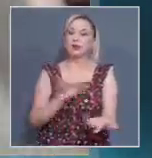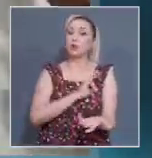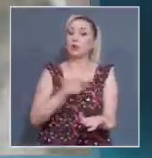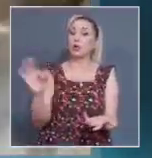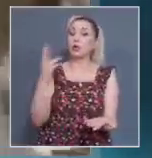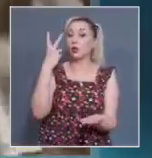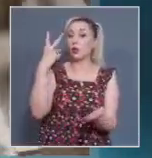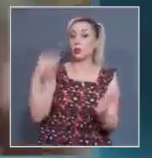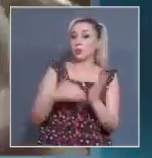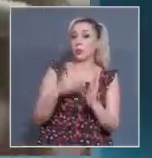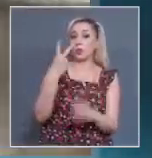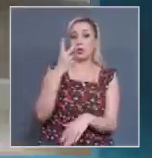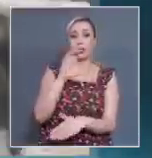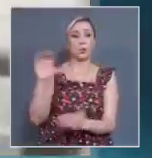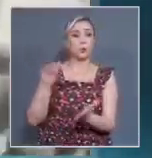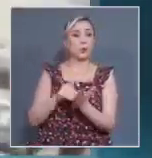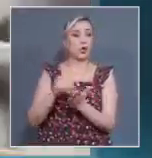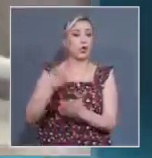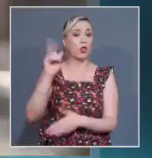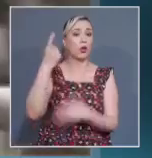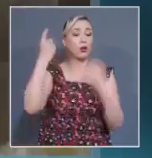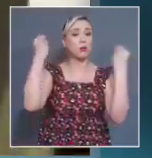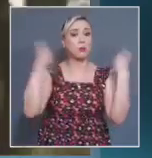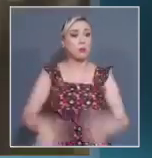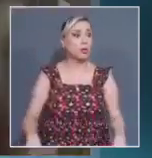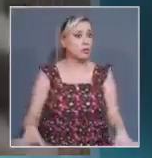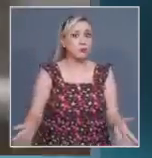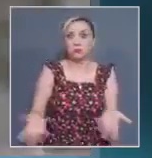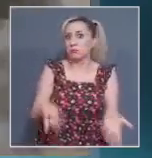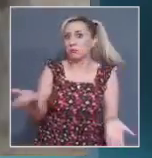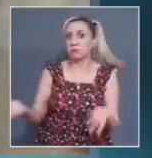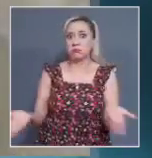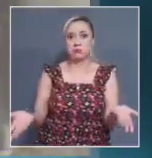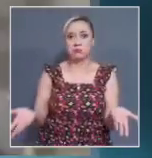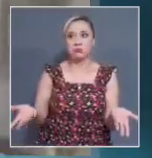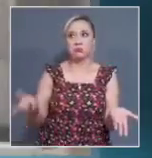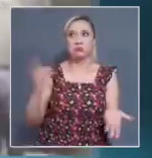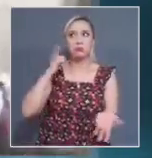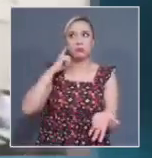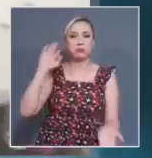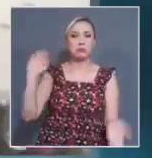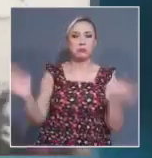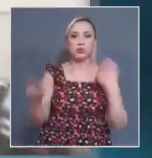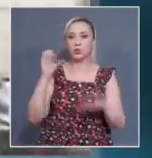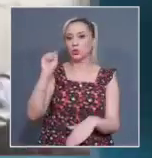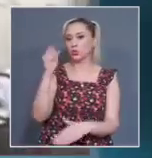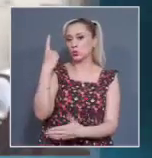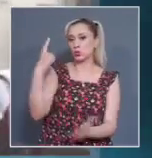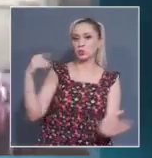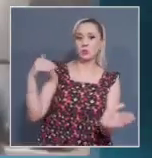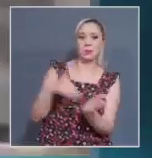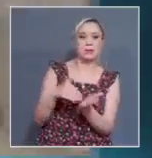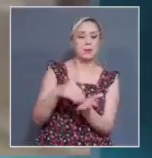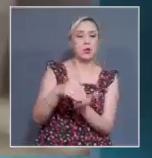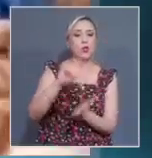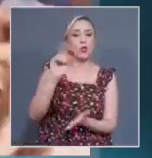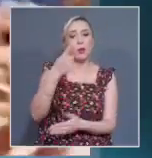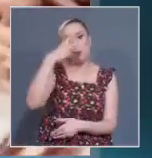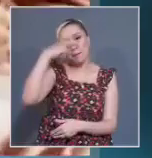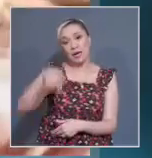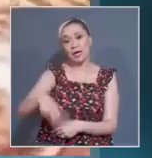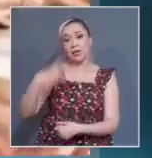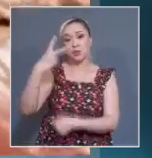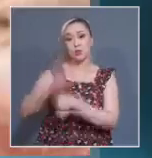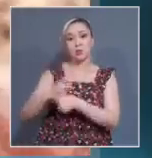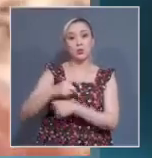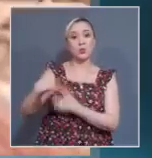millones de dólares. En tanto, nivel global, con 61.000 millones de dólares, México es el segundo país receptor de remesas